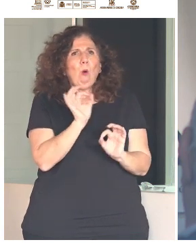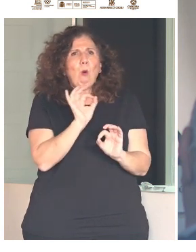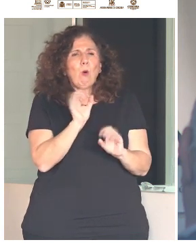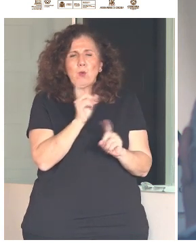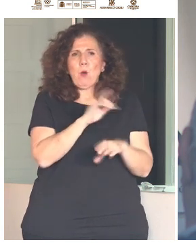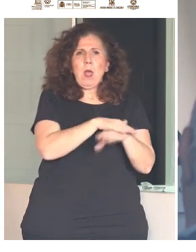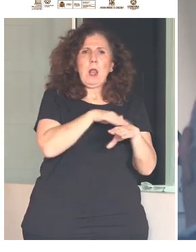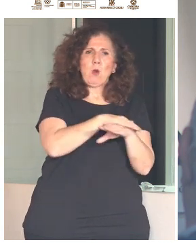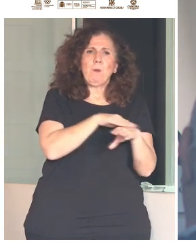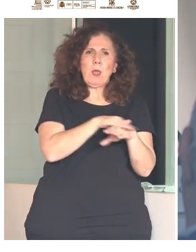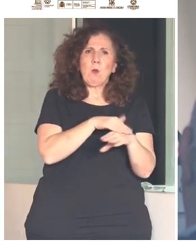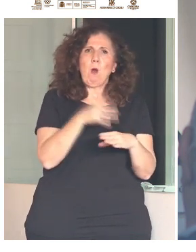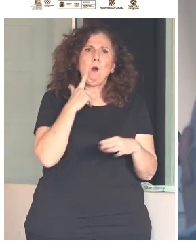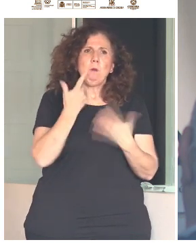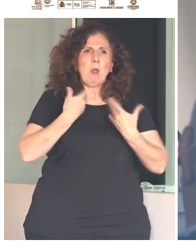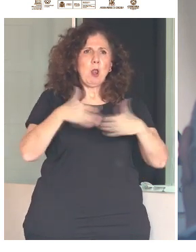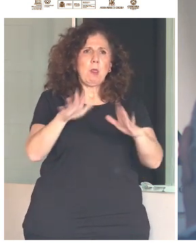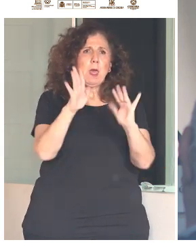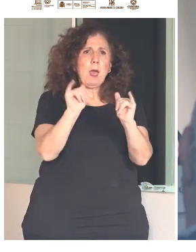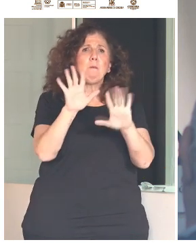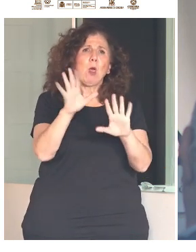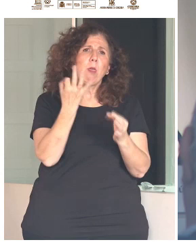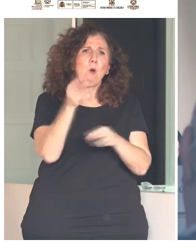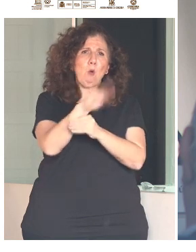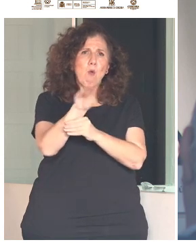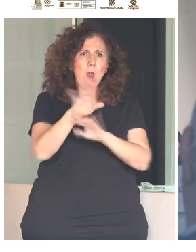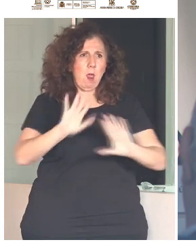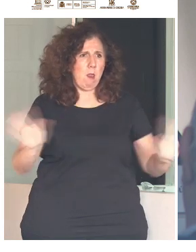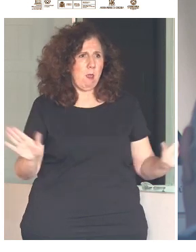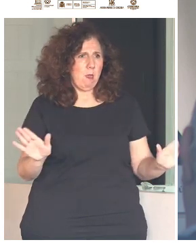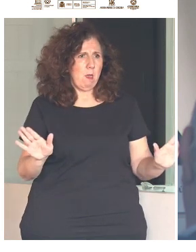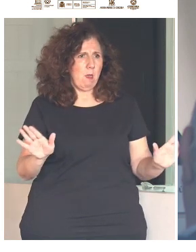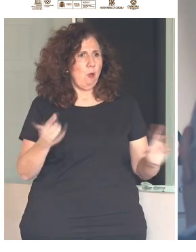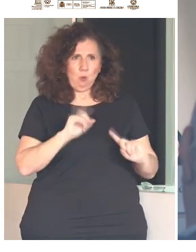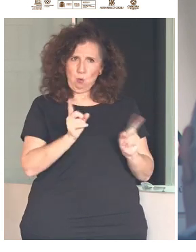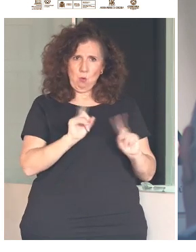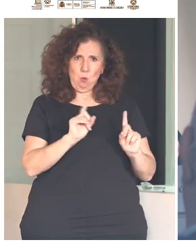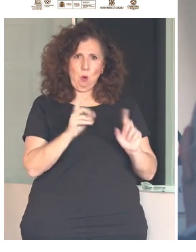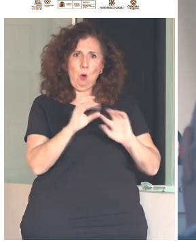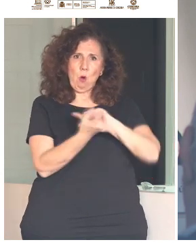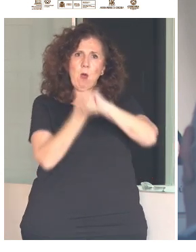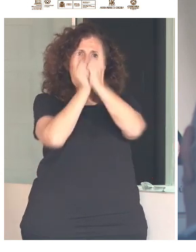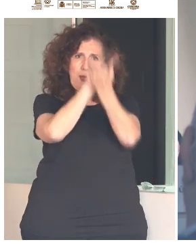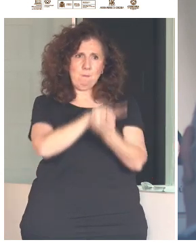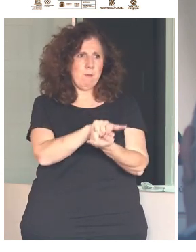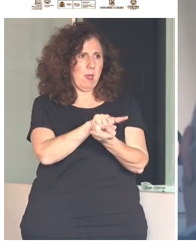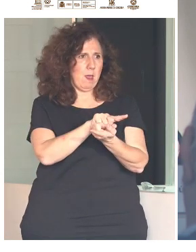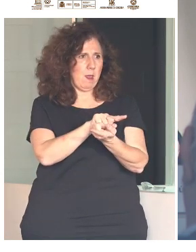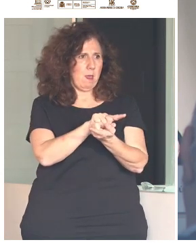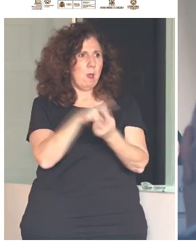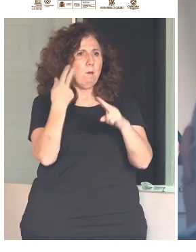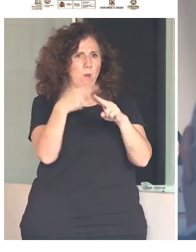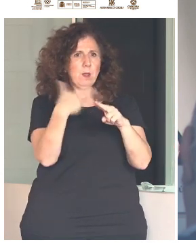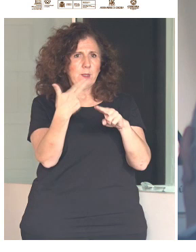estemos, pero siempre y cuando nos curemos, porque no va a cambiar nada de los entornos. O esas políticas anteriores